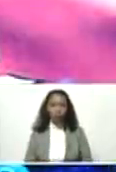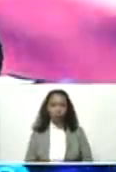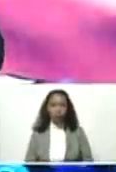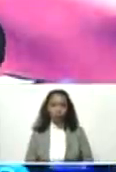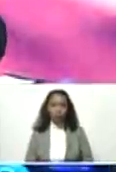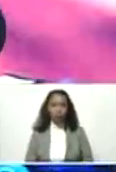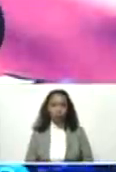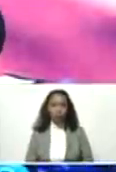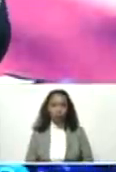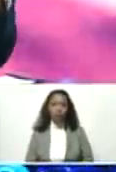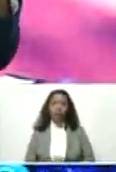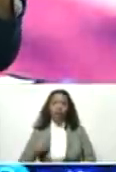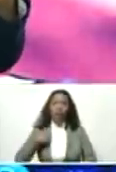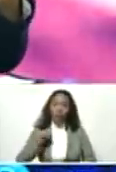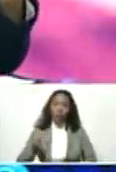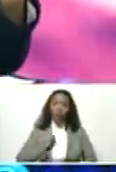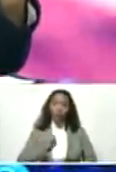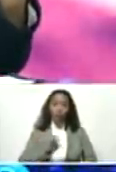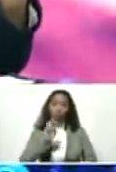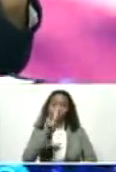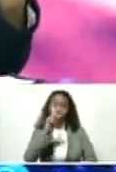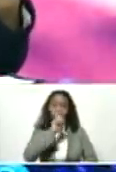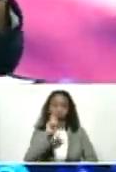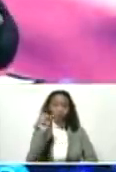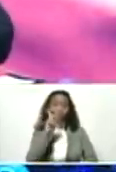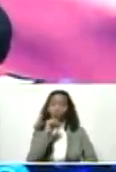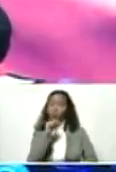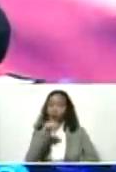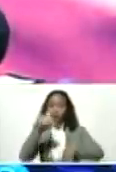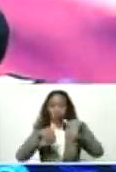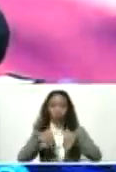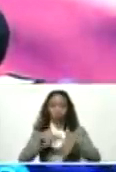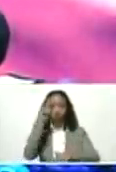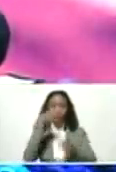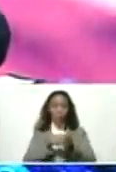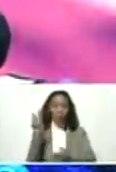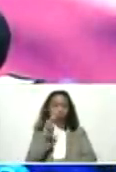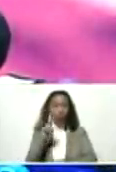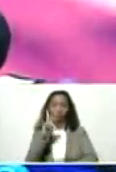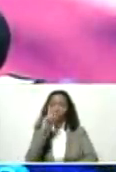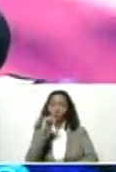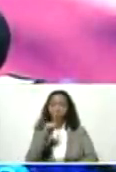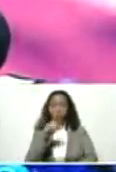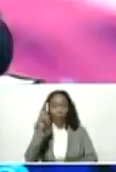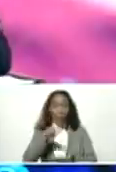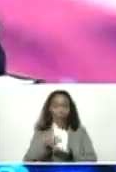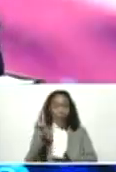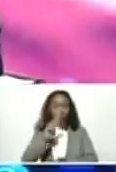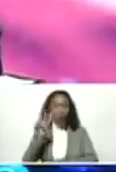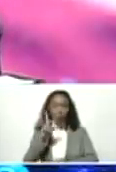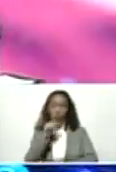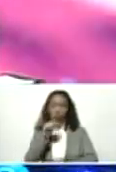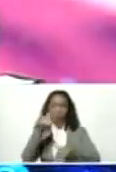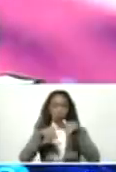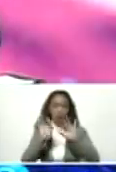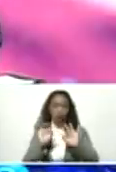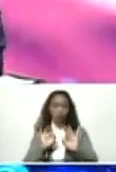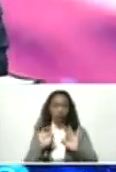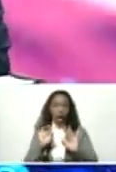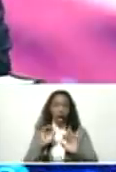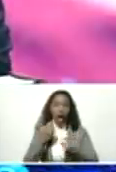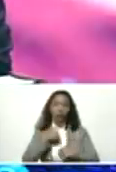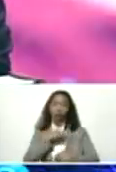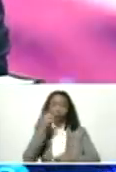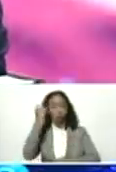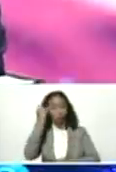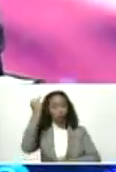Tenemos que aprovechar dos años sin elecciones. 2022 no hay elecciones. A menos que nosotros inventemos